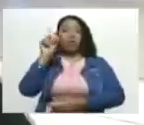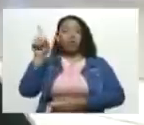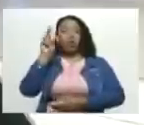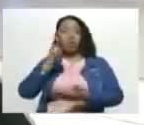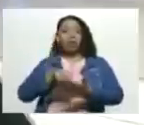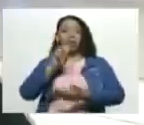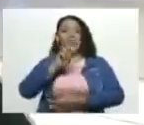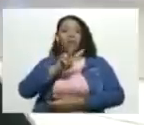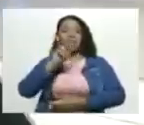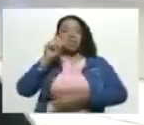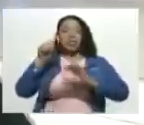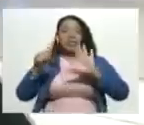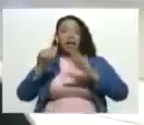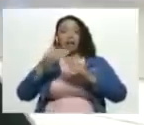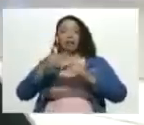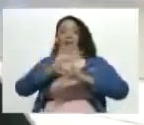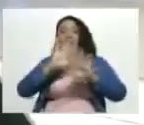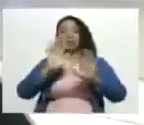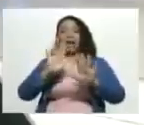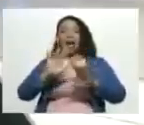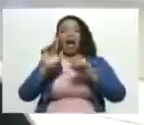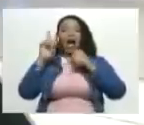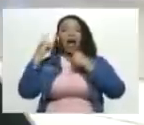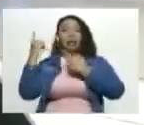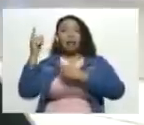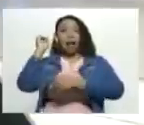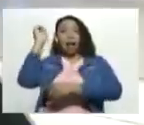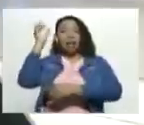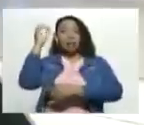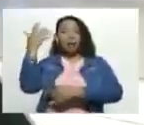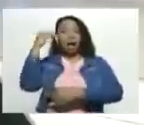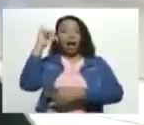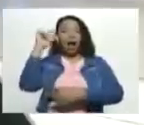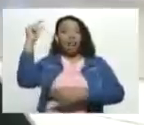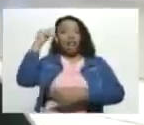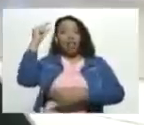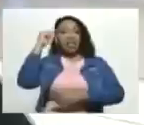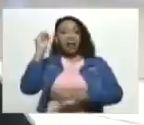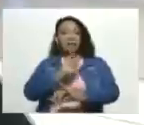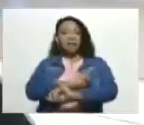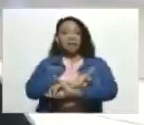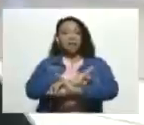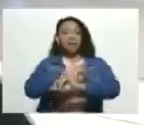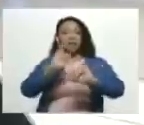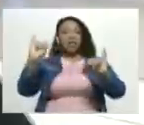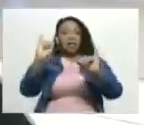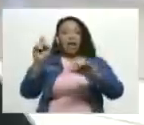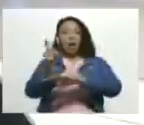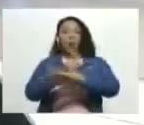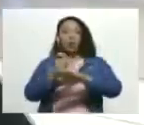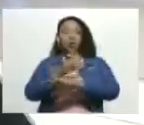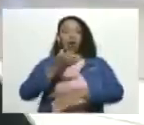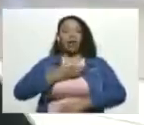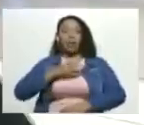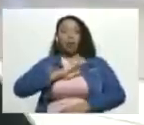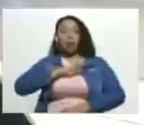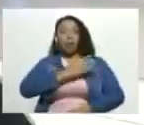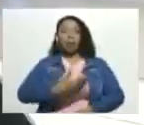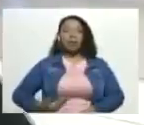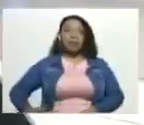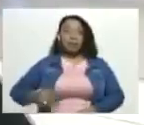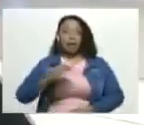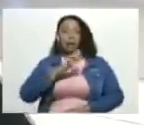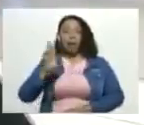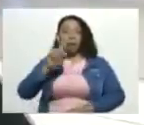dejó atrás porque así las asambleas tienen una fecha de caducidad como también las gobernaciones las alcaldías la propia presidencia de la república